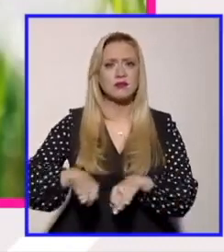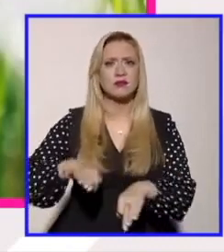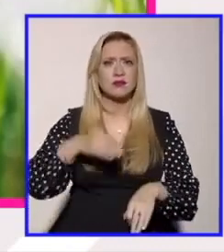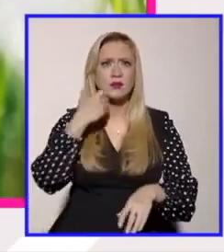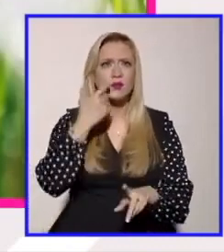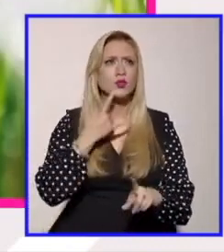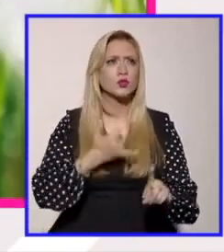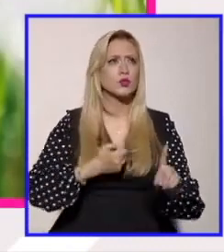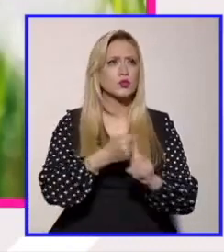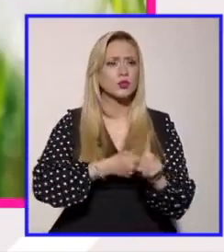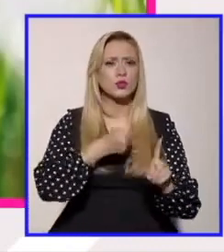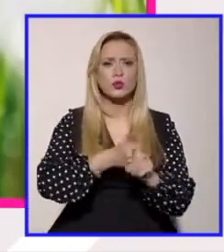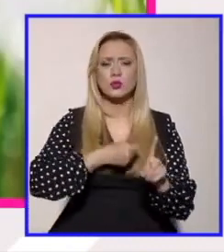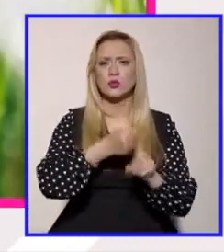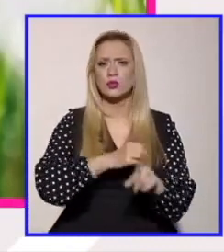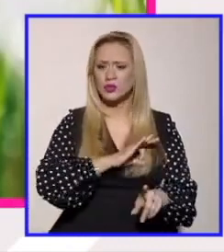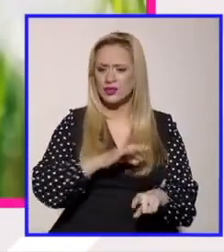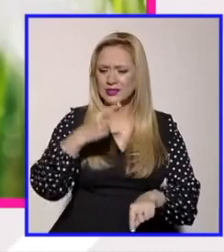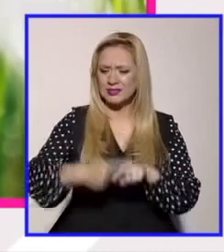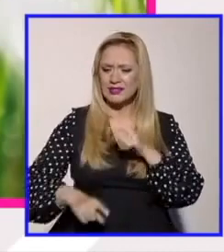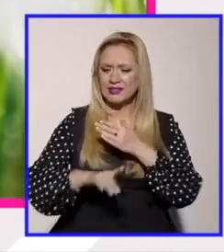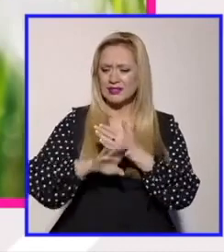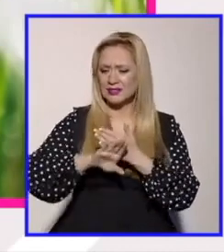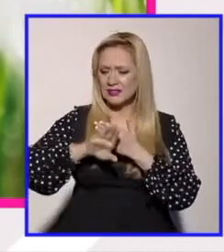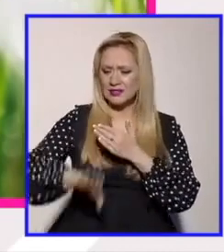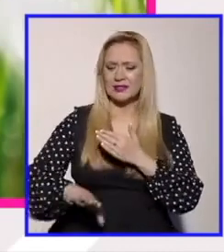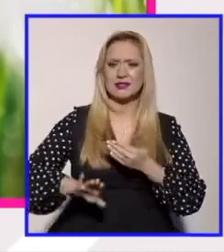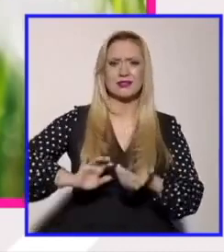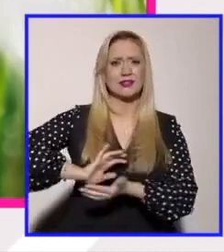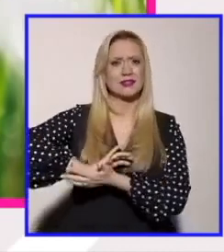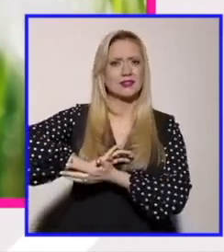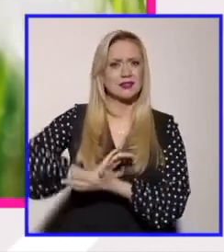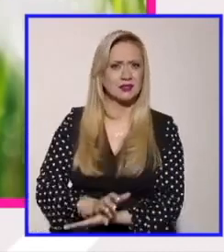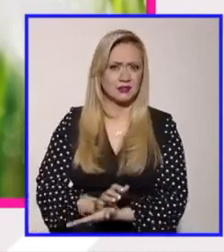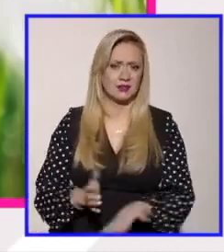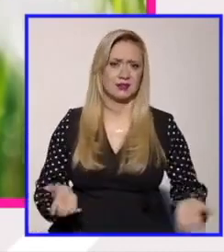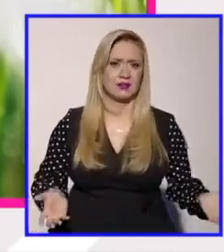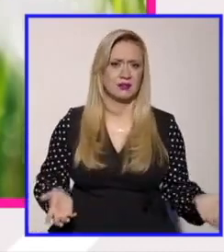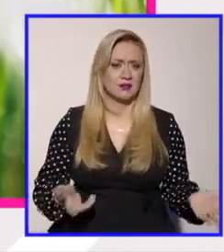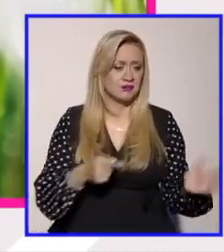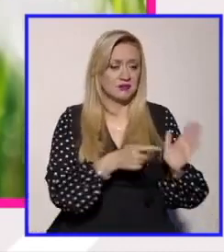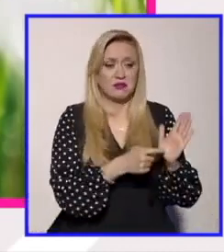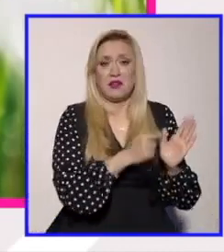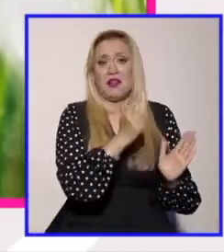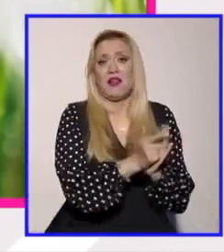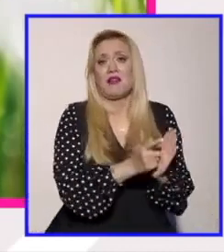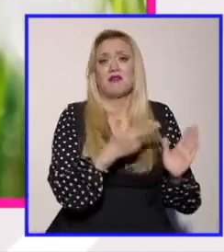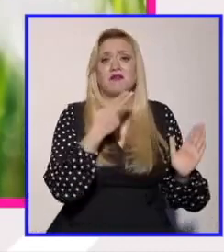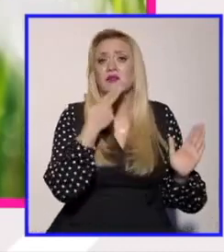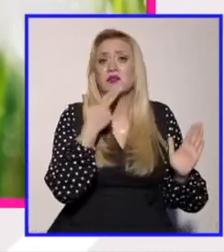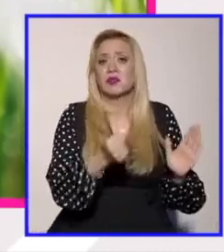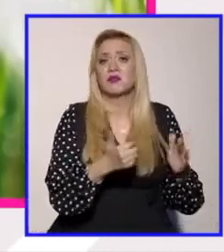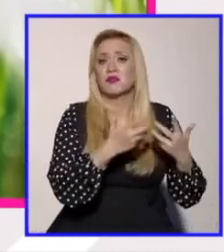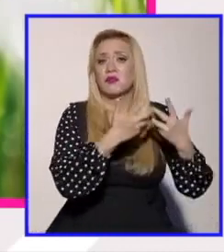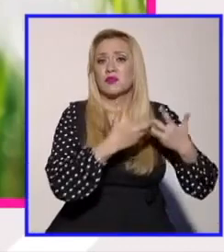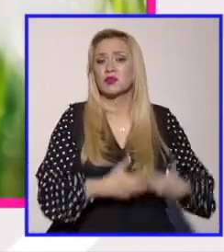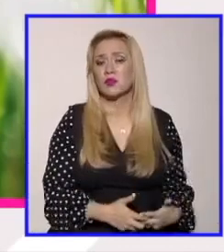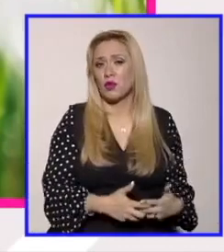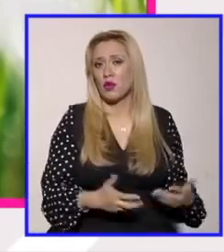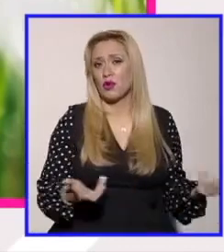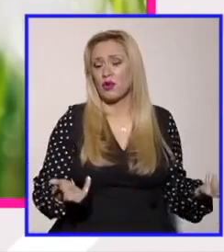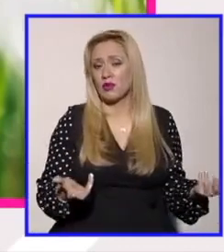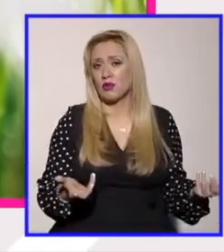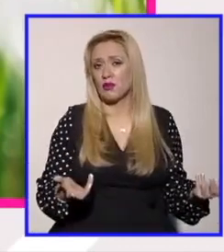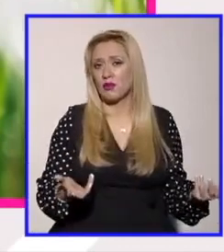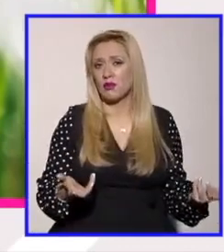evitable y que pasa por alto que las políticas públicas que de hecho no han funcionado a la primera población que ha